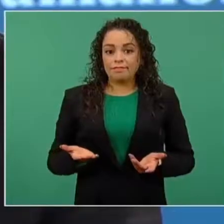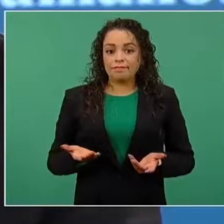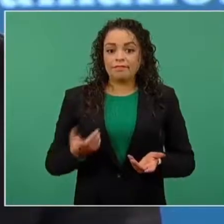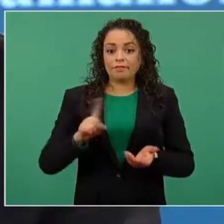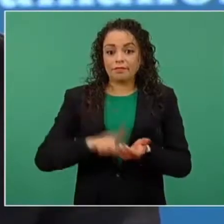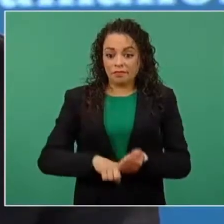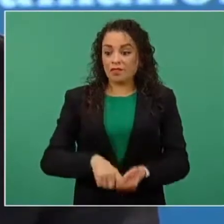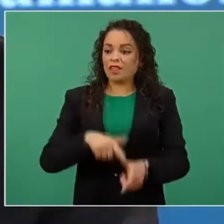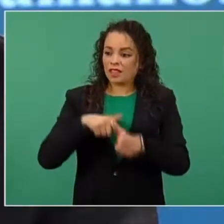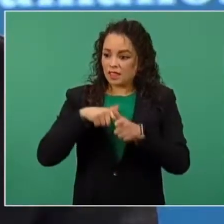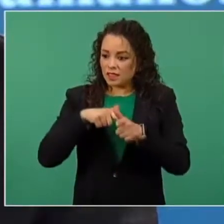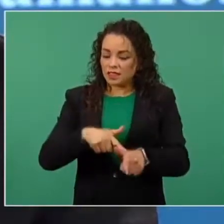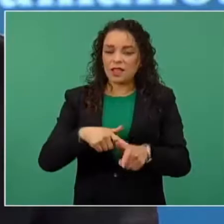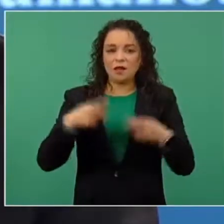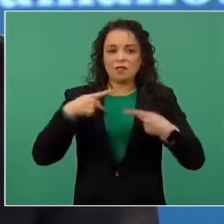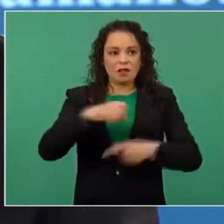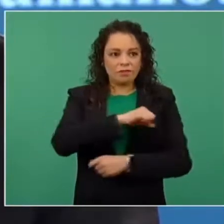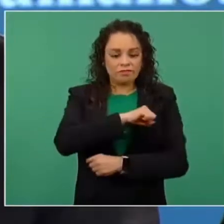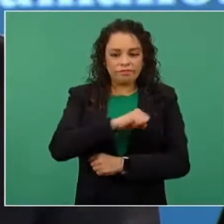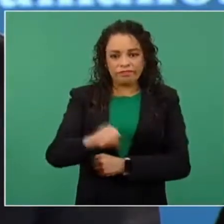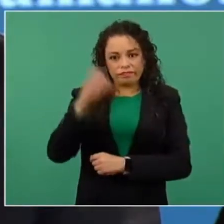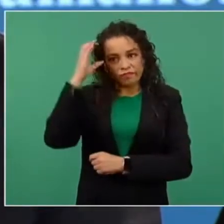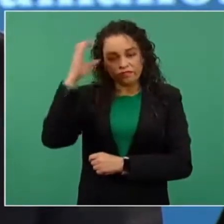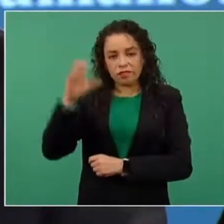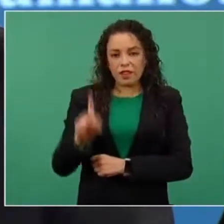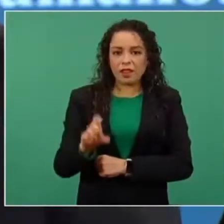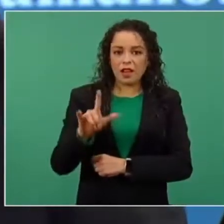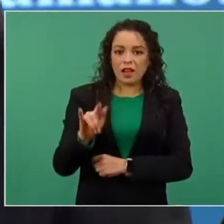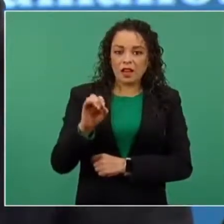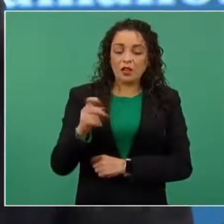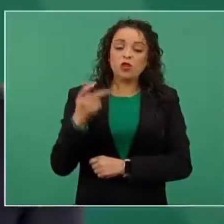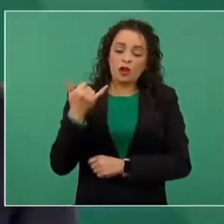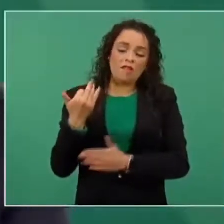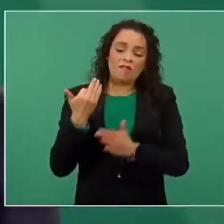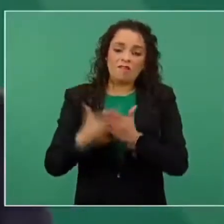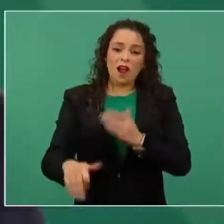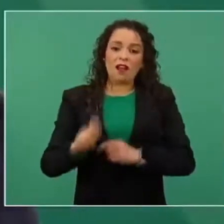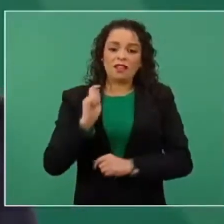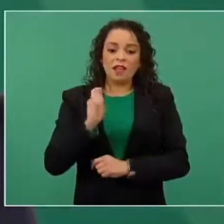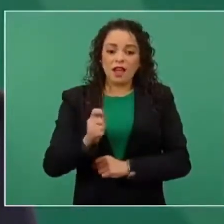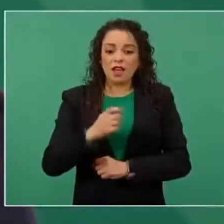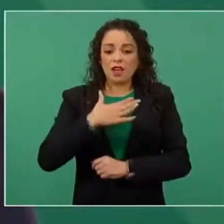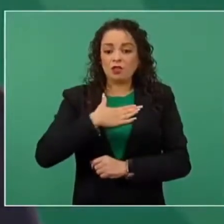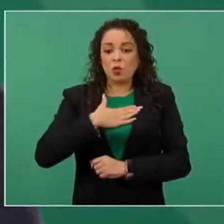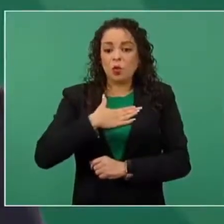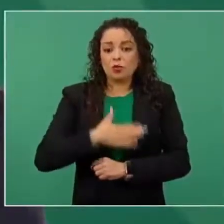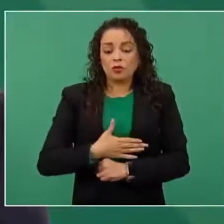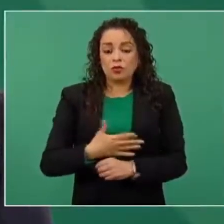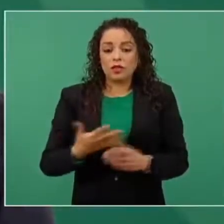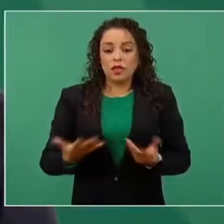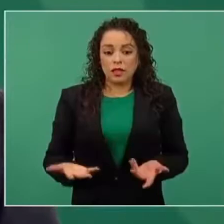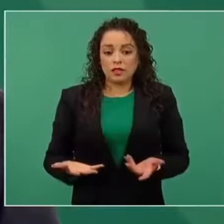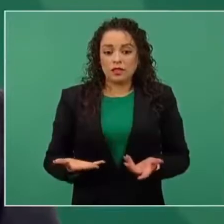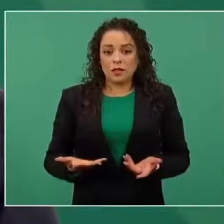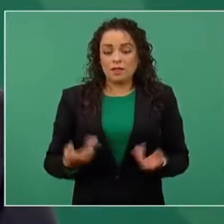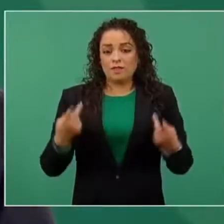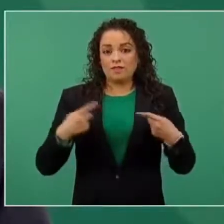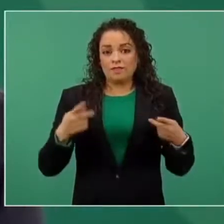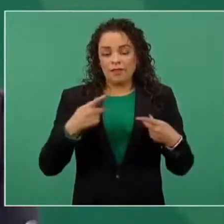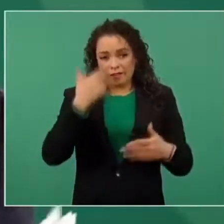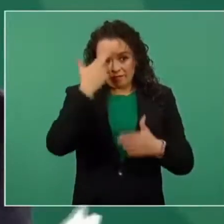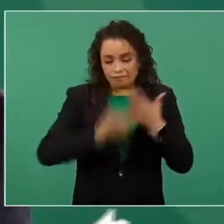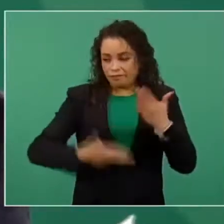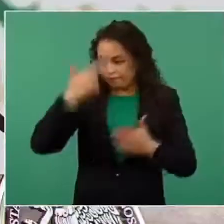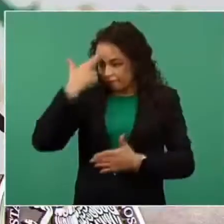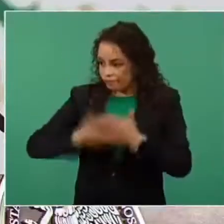de delitos, sino también la falta de implementación de justicia en favor de quienes han sido agraviados en sus